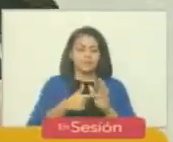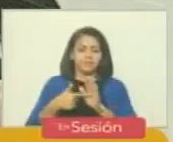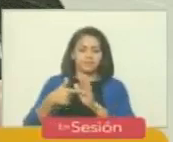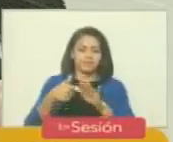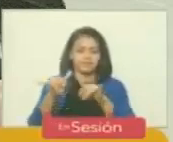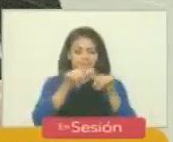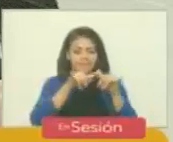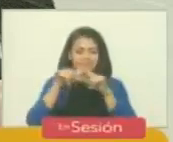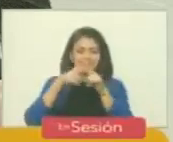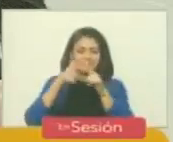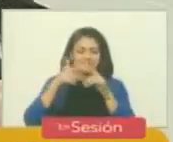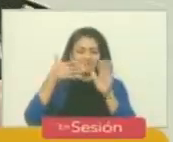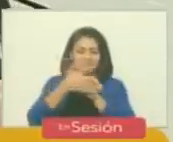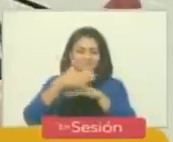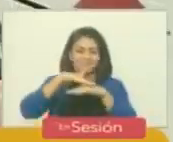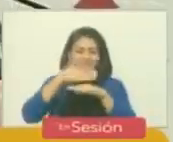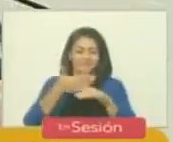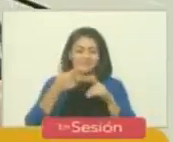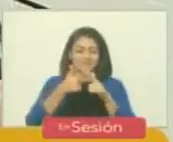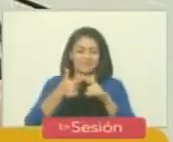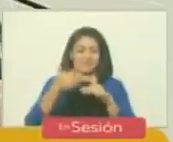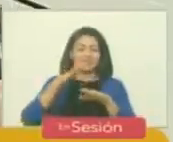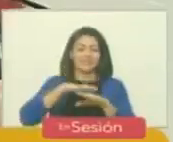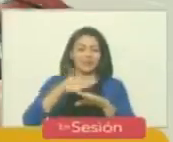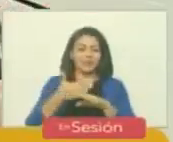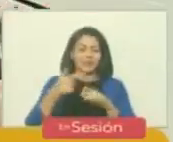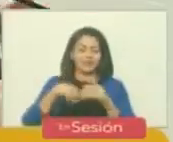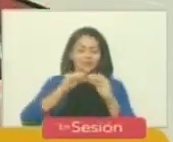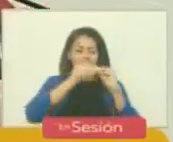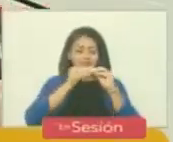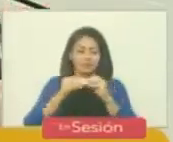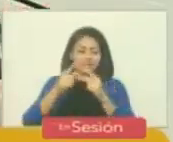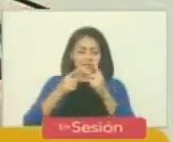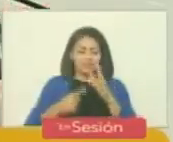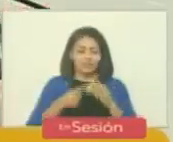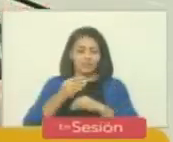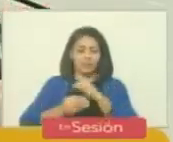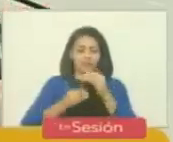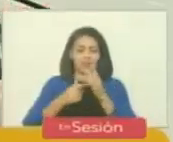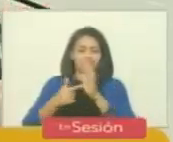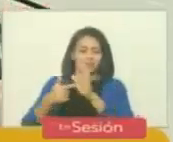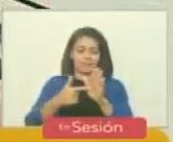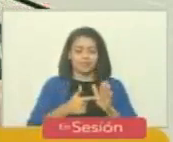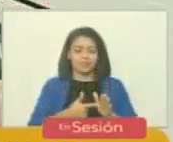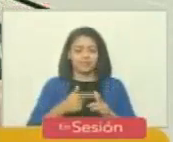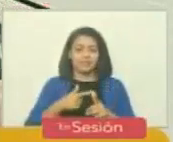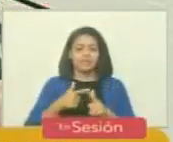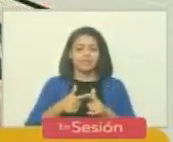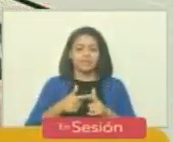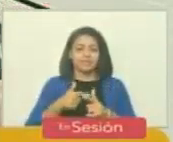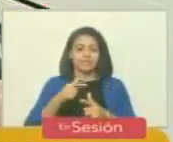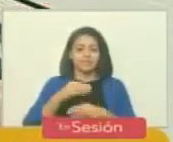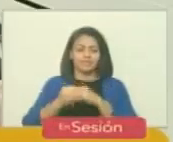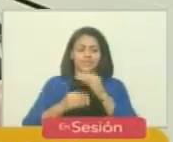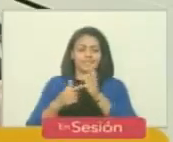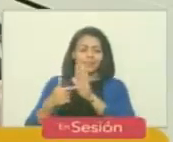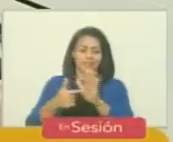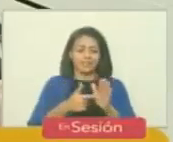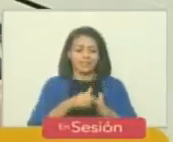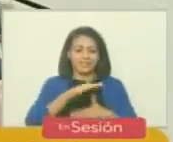la Unasur bueno tal vez corregir algunas cosas que no permitieron que continuara